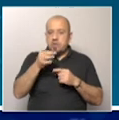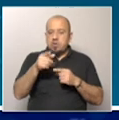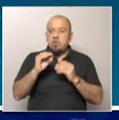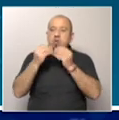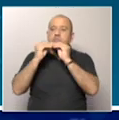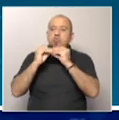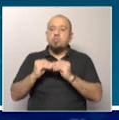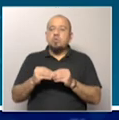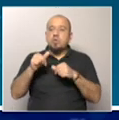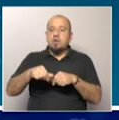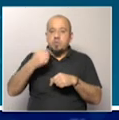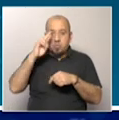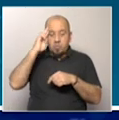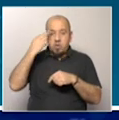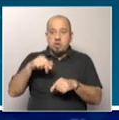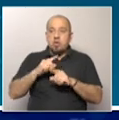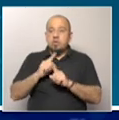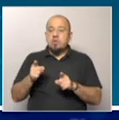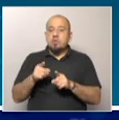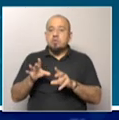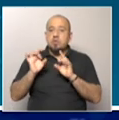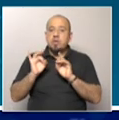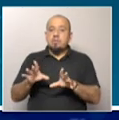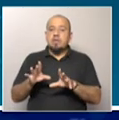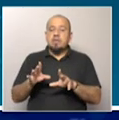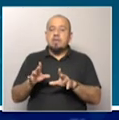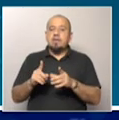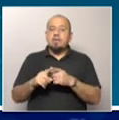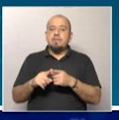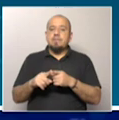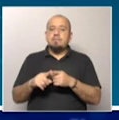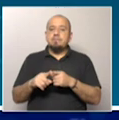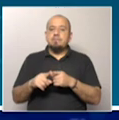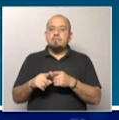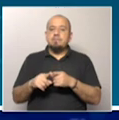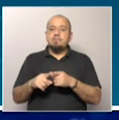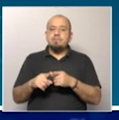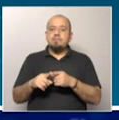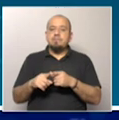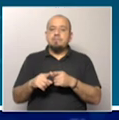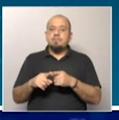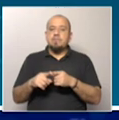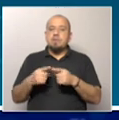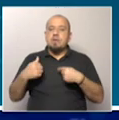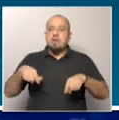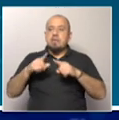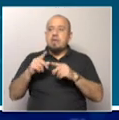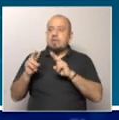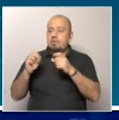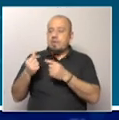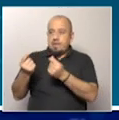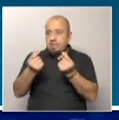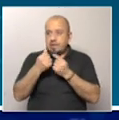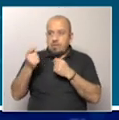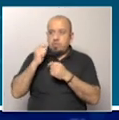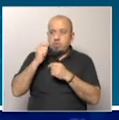presupuestos en Uruguay no eran solamente unos planes de distribución de los recursos públicos,